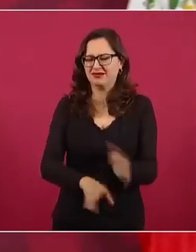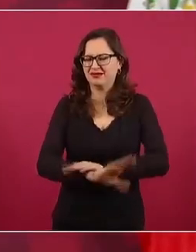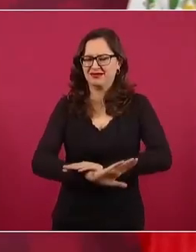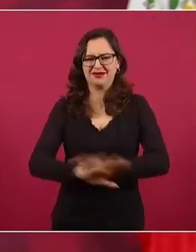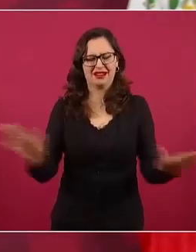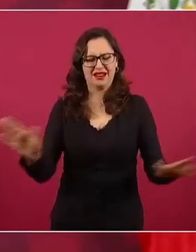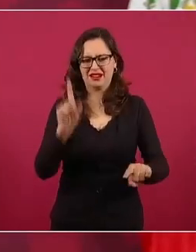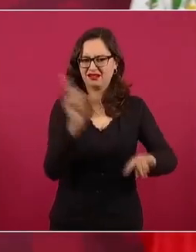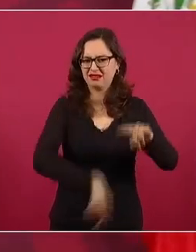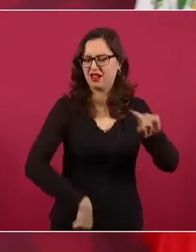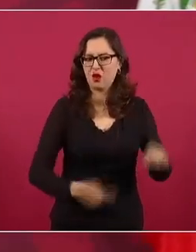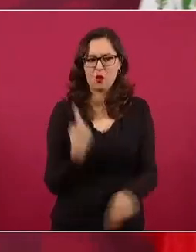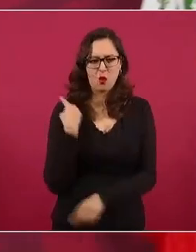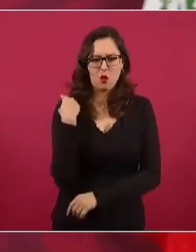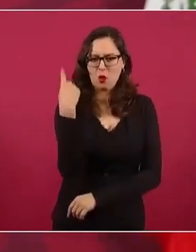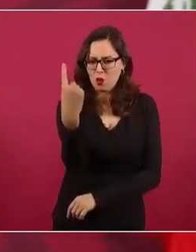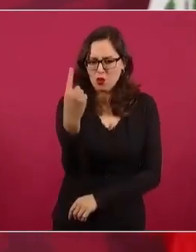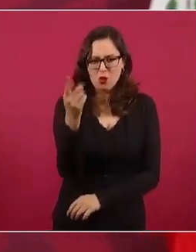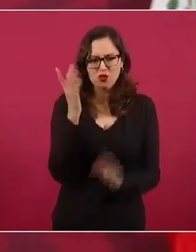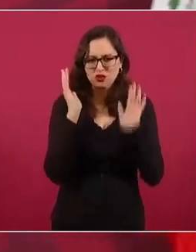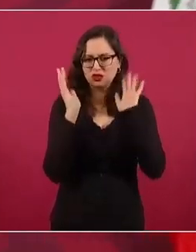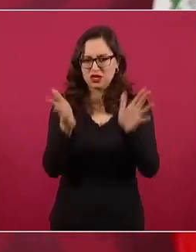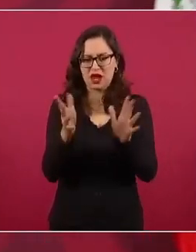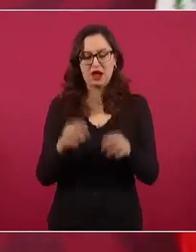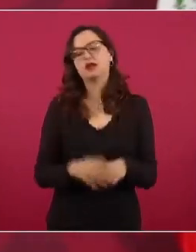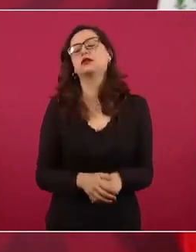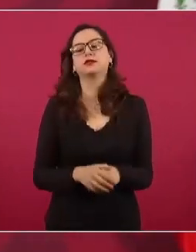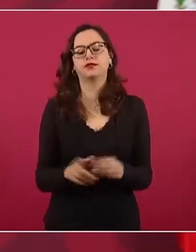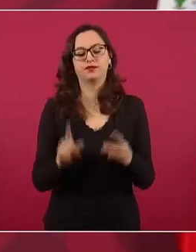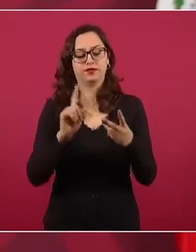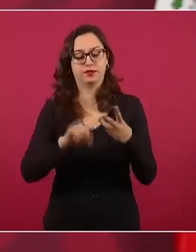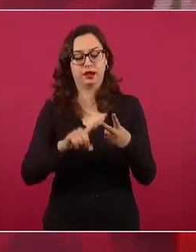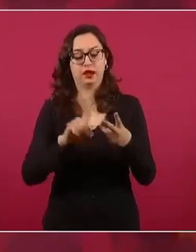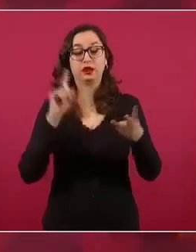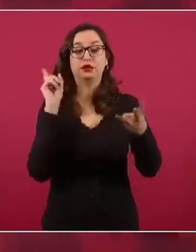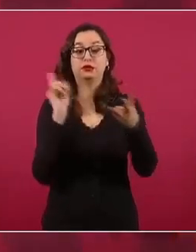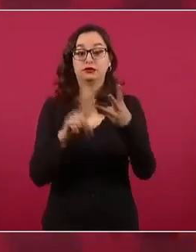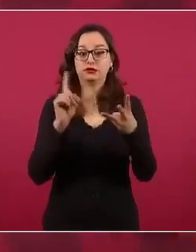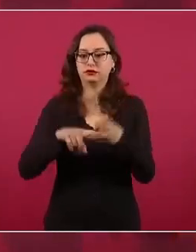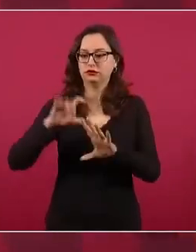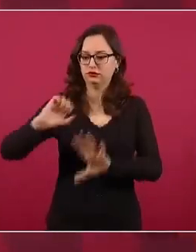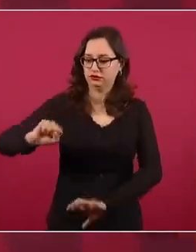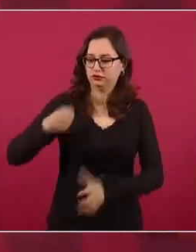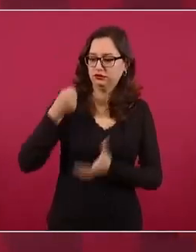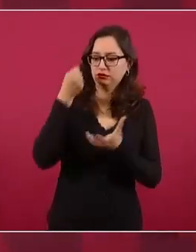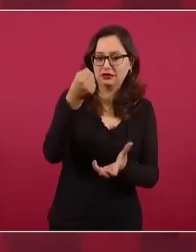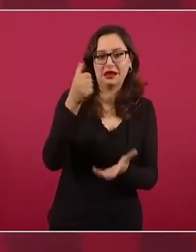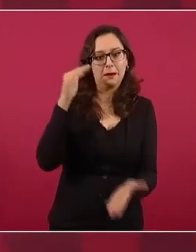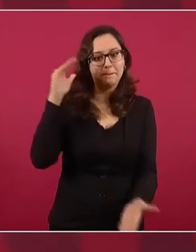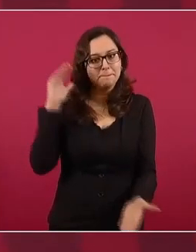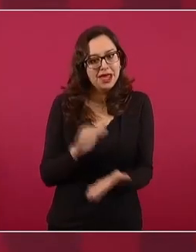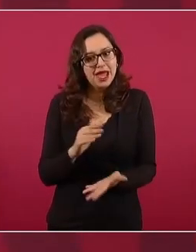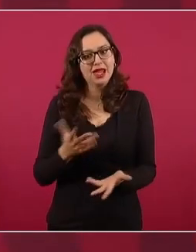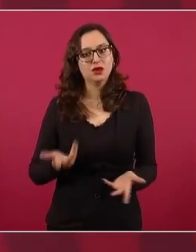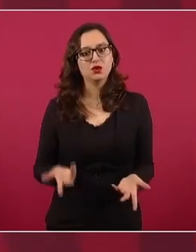Luego, la reducción del presupuesto, ¿cuántos nos ahorramos